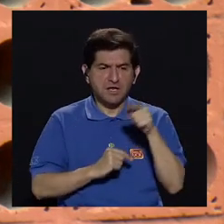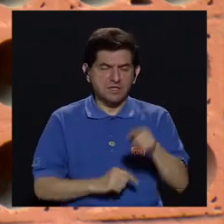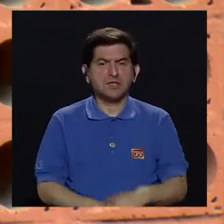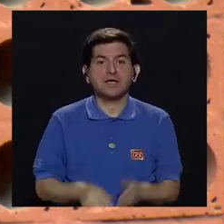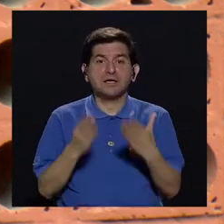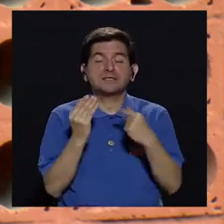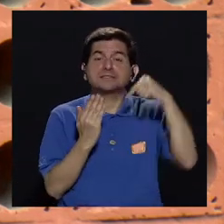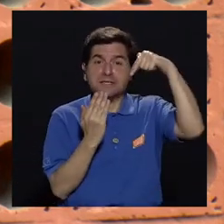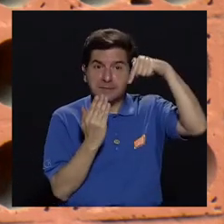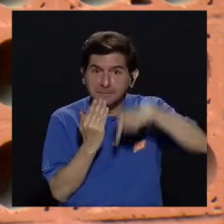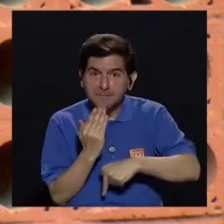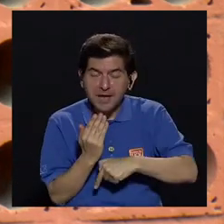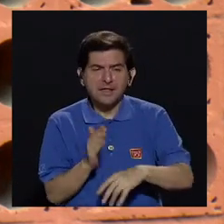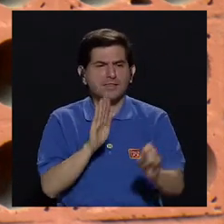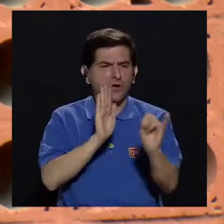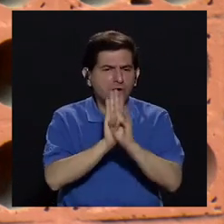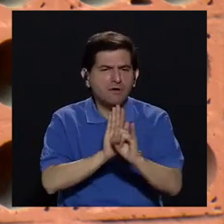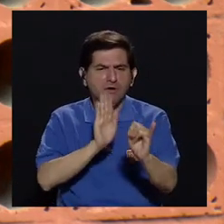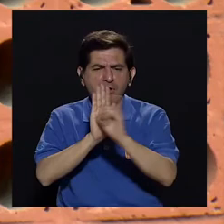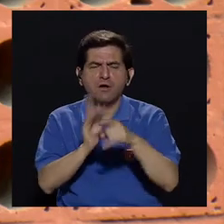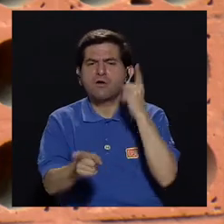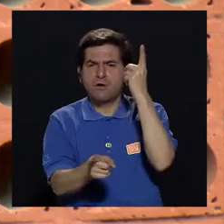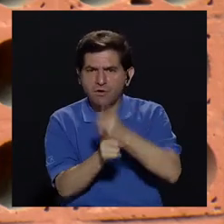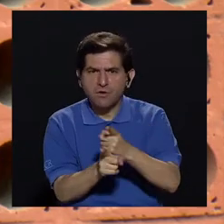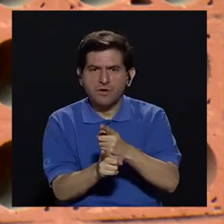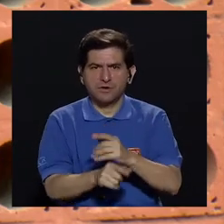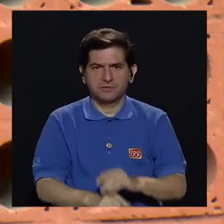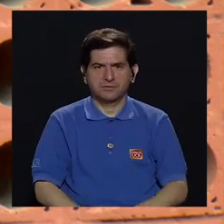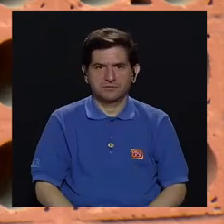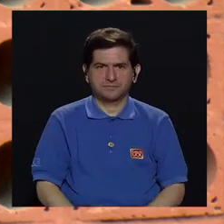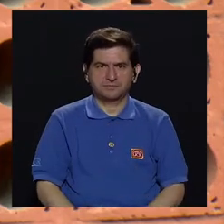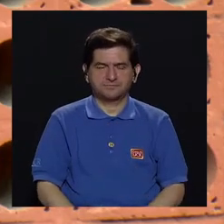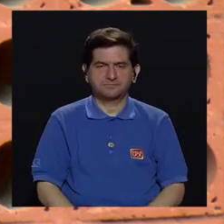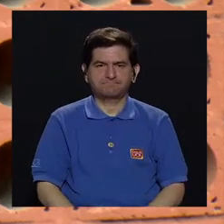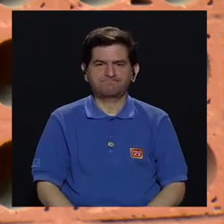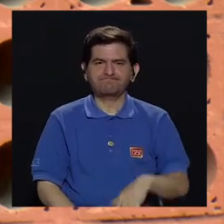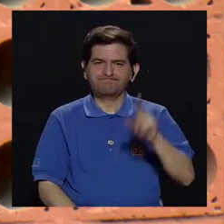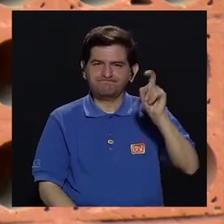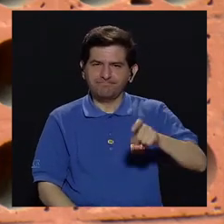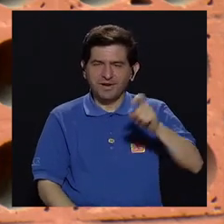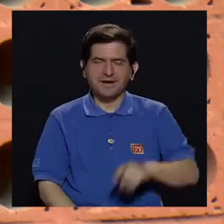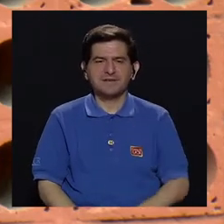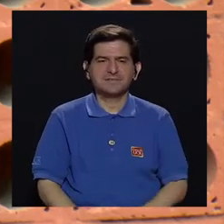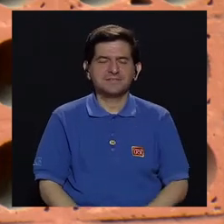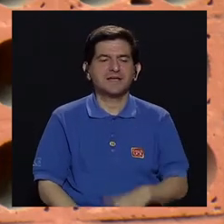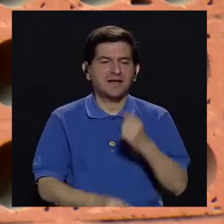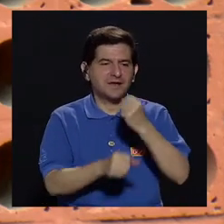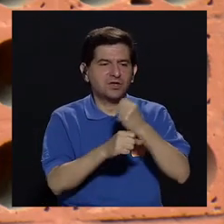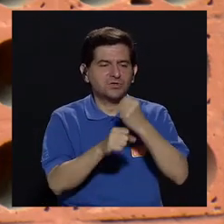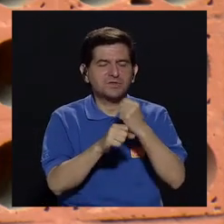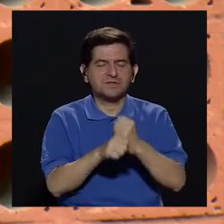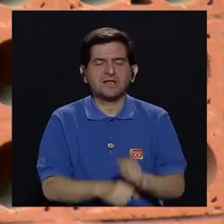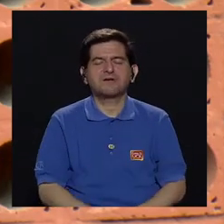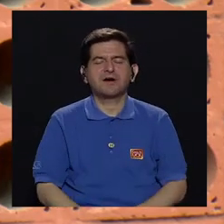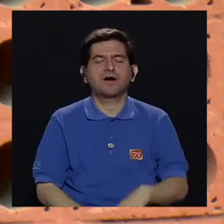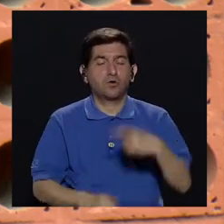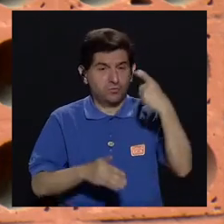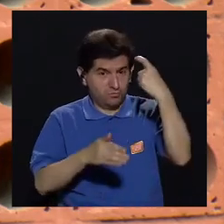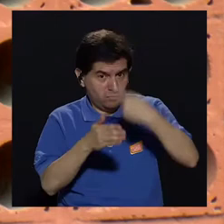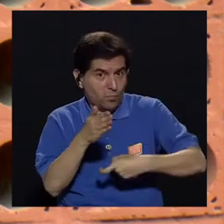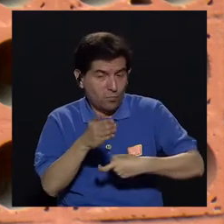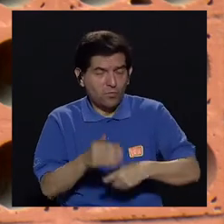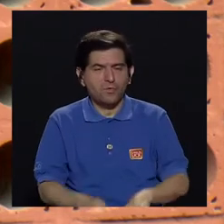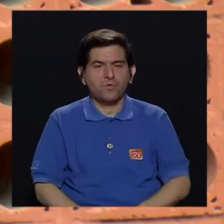es el ataque de pánico, identificarlo adecuadamente. Entonces, tenemos que hacer un bloque de trabajo intenso.